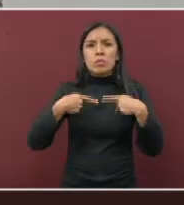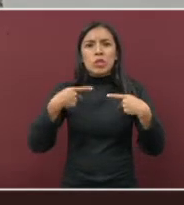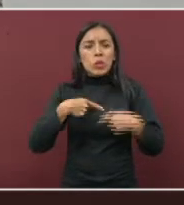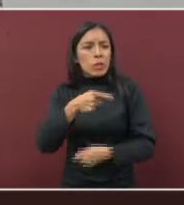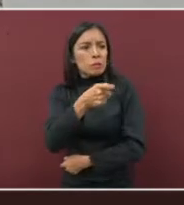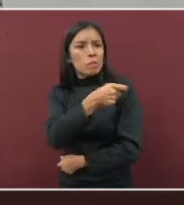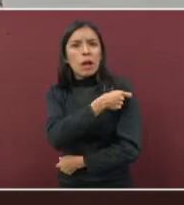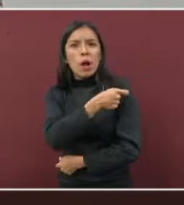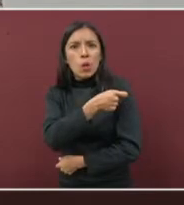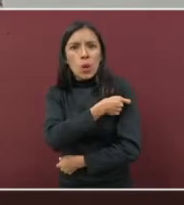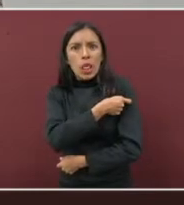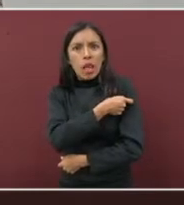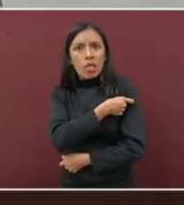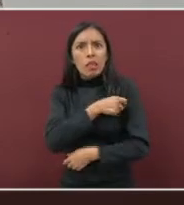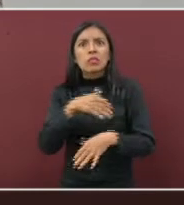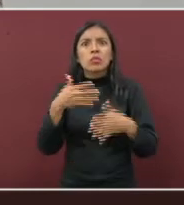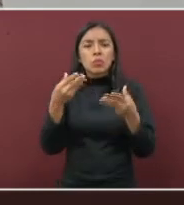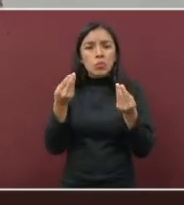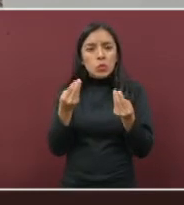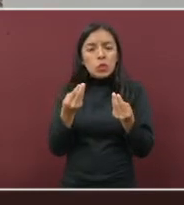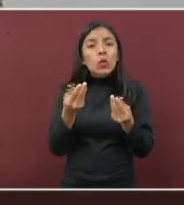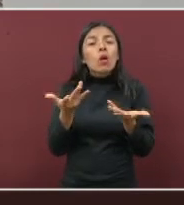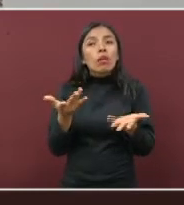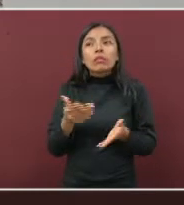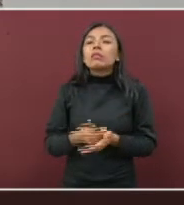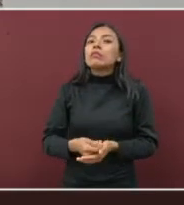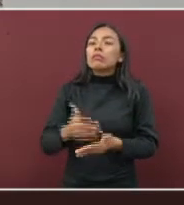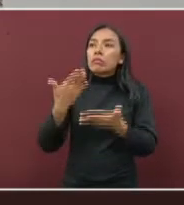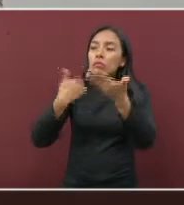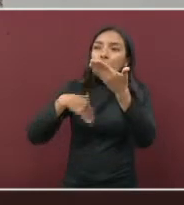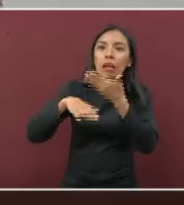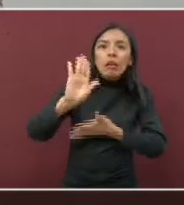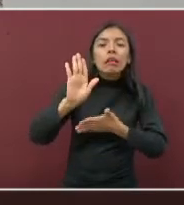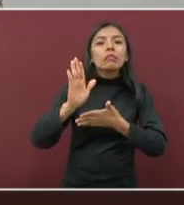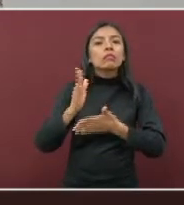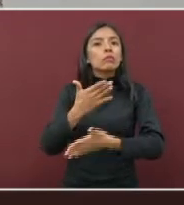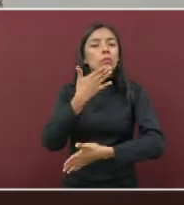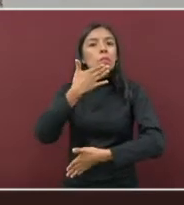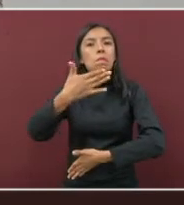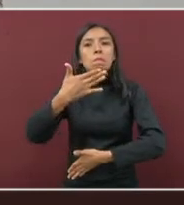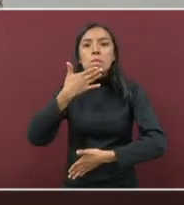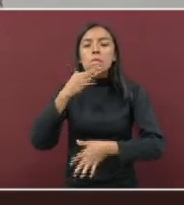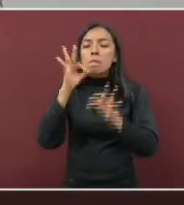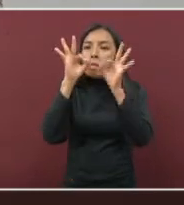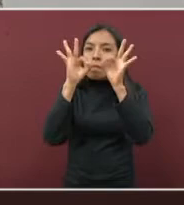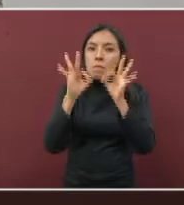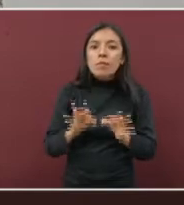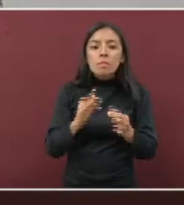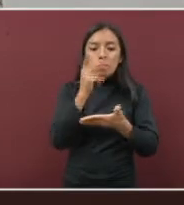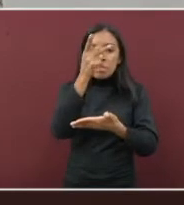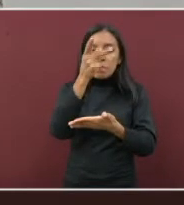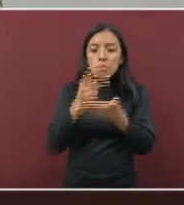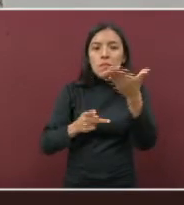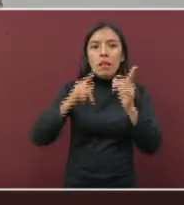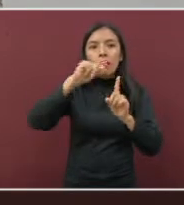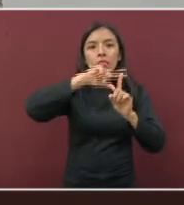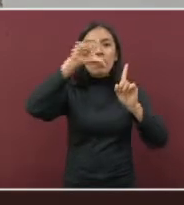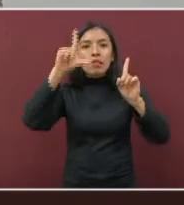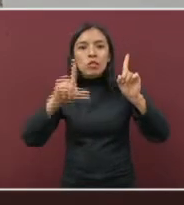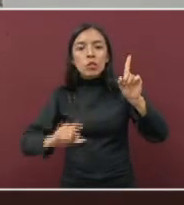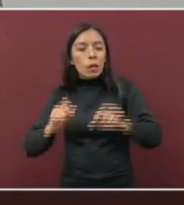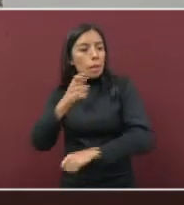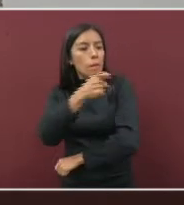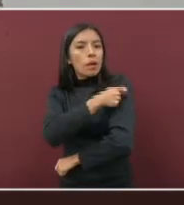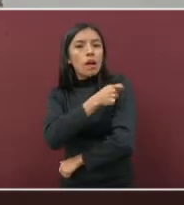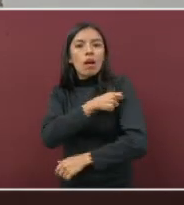y eso se debe al éxito que ha tenido la política del Plan Nacional de Vacunación contra